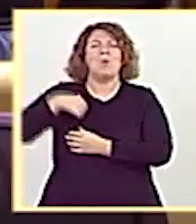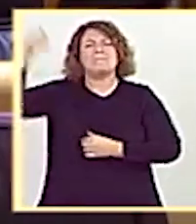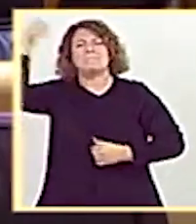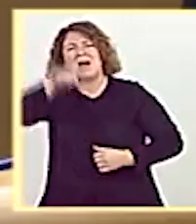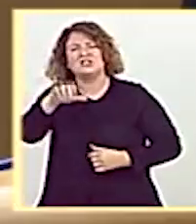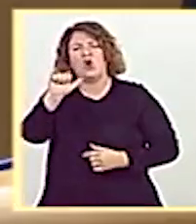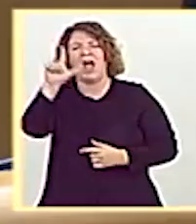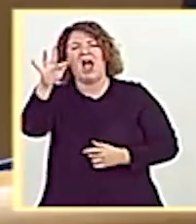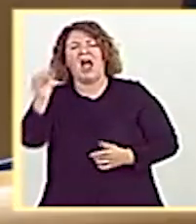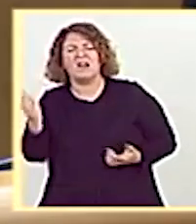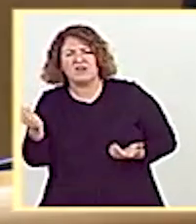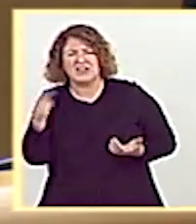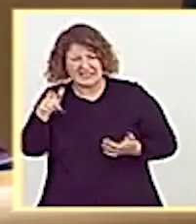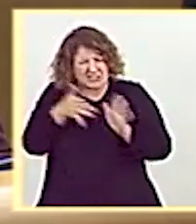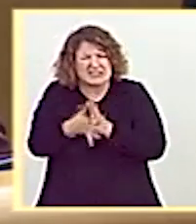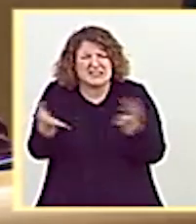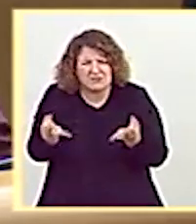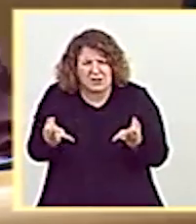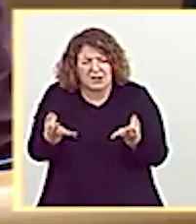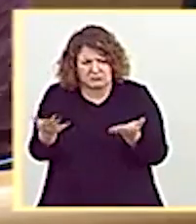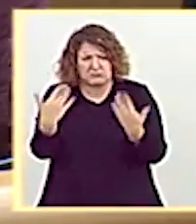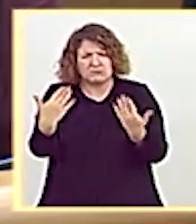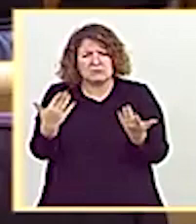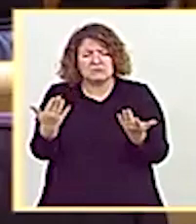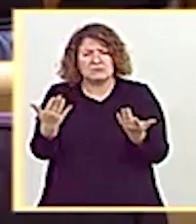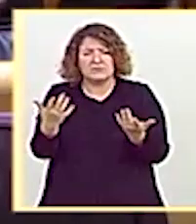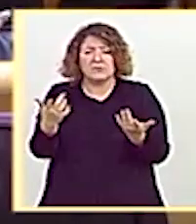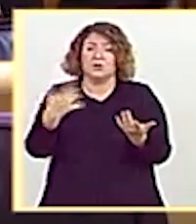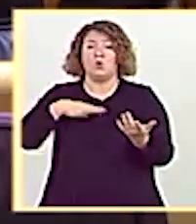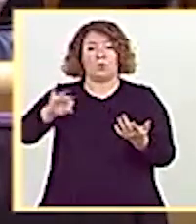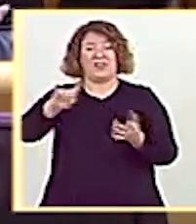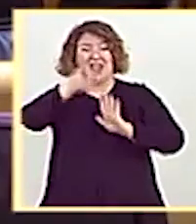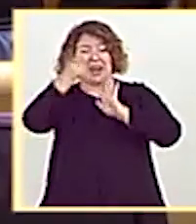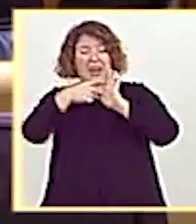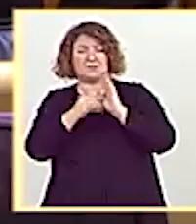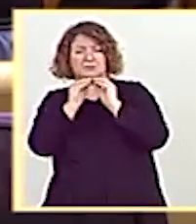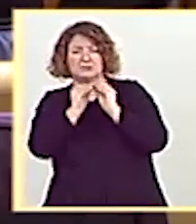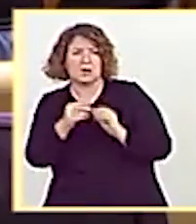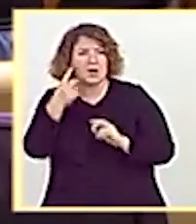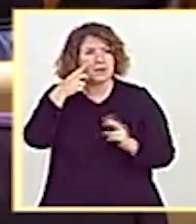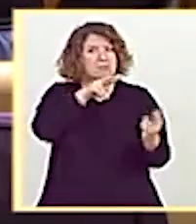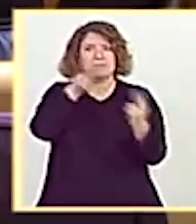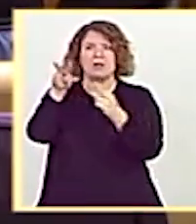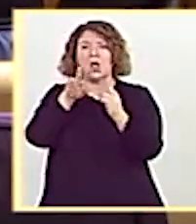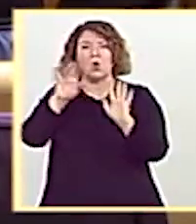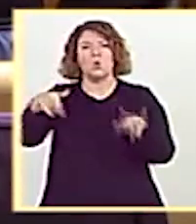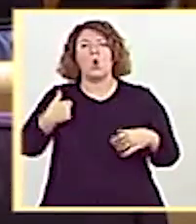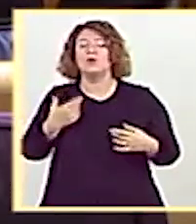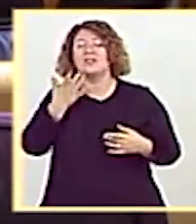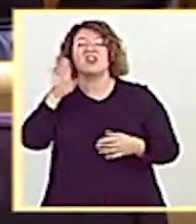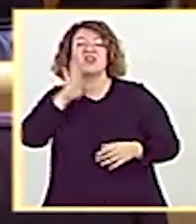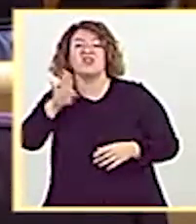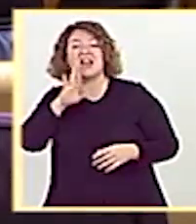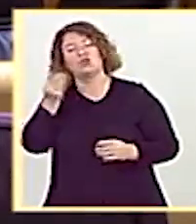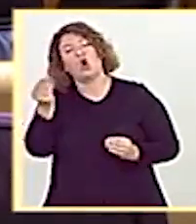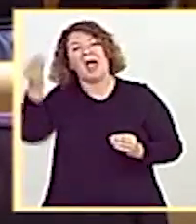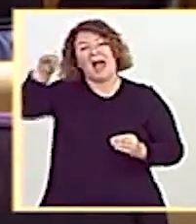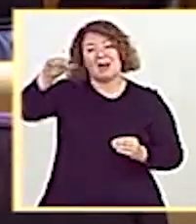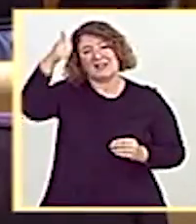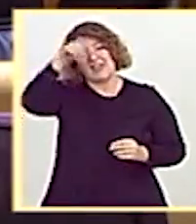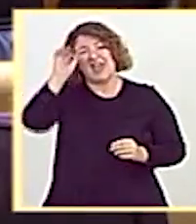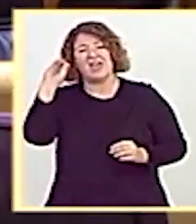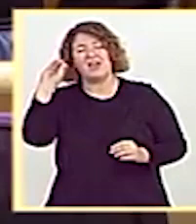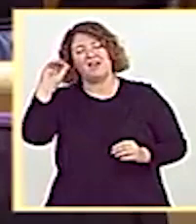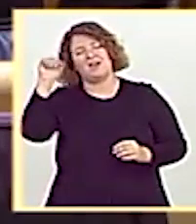alfa? ¿Es eso, señora ministra? Lo que usted no puede pretender es legislar hasta las miradas y luego callarse ante un presunto delito con agravante de